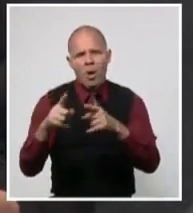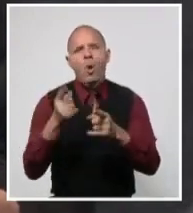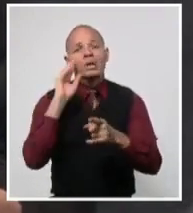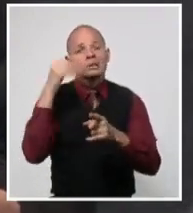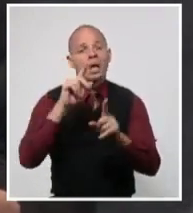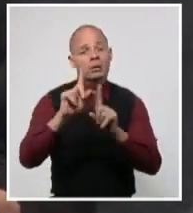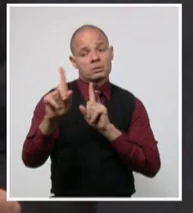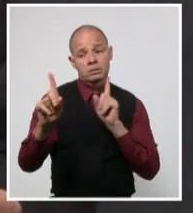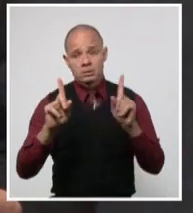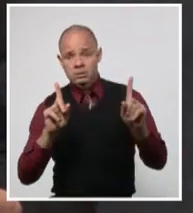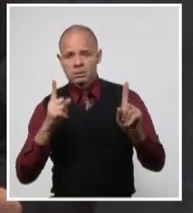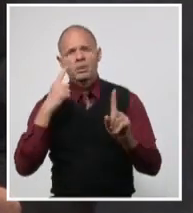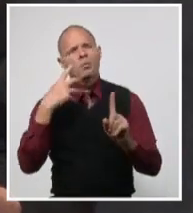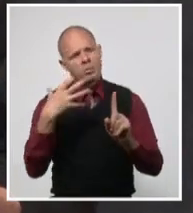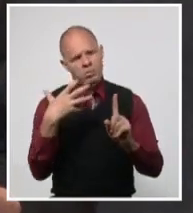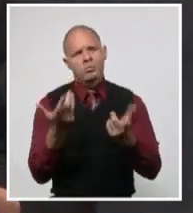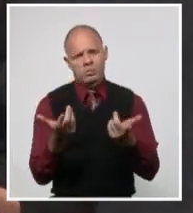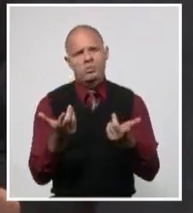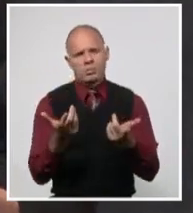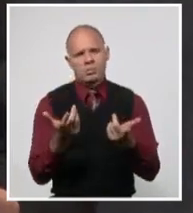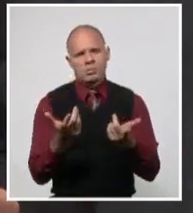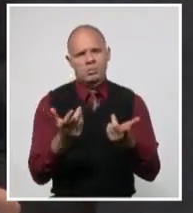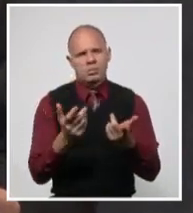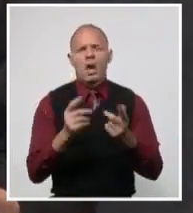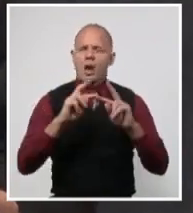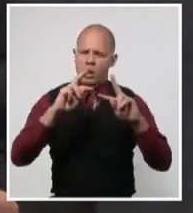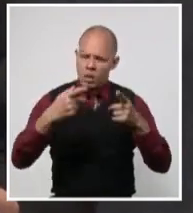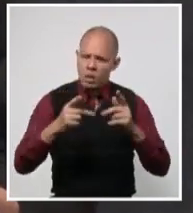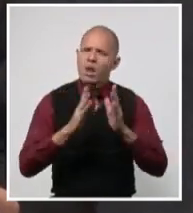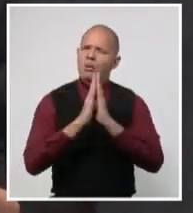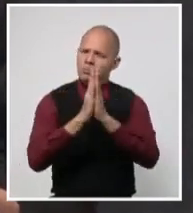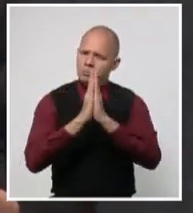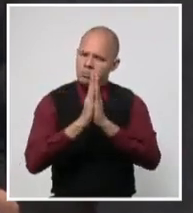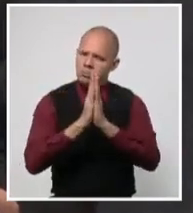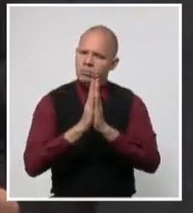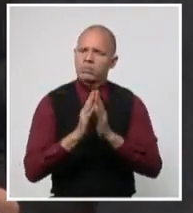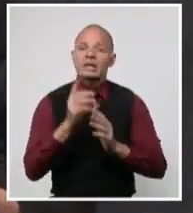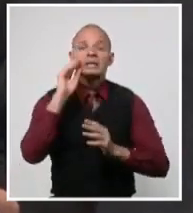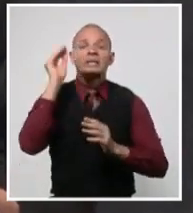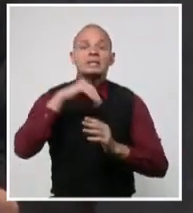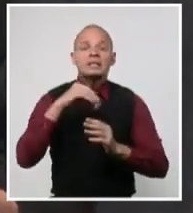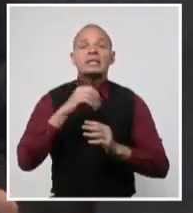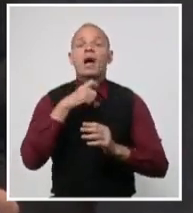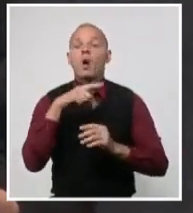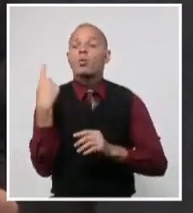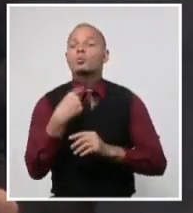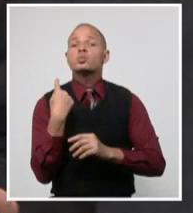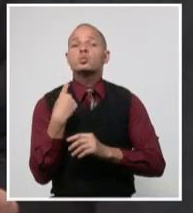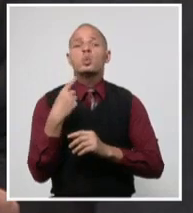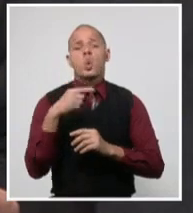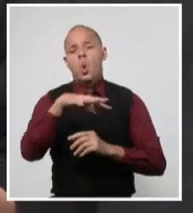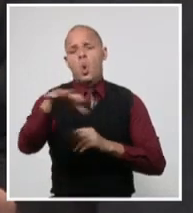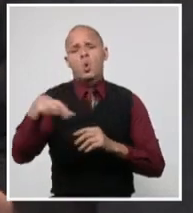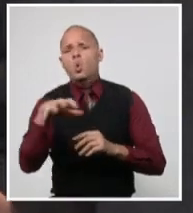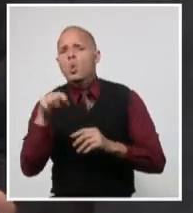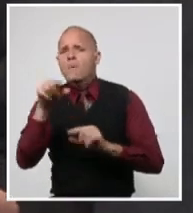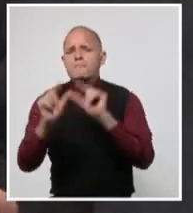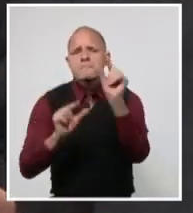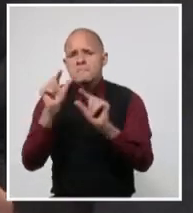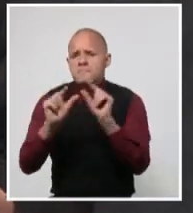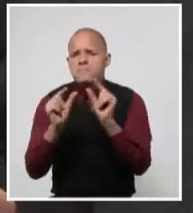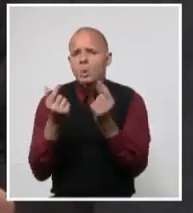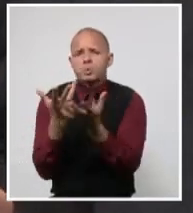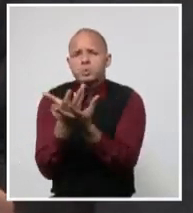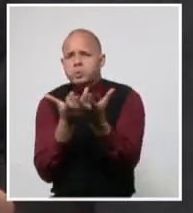incluyendo el uso del nasobuco en lugares públicos y cerrados donde exista